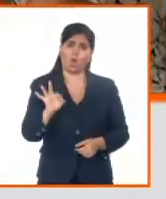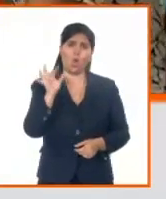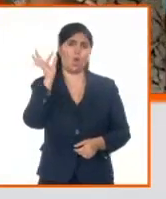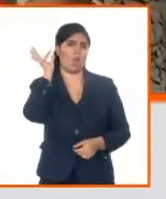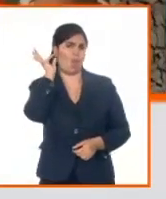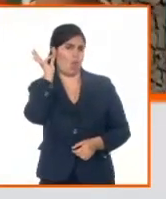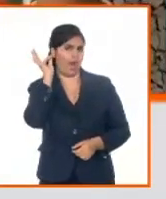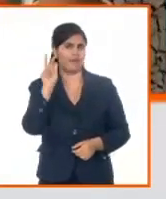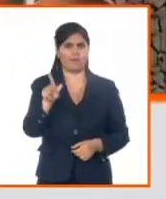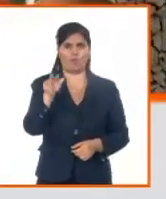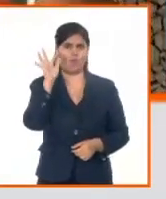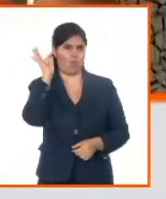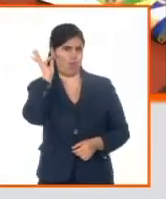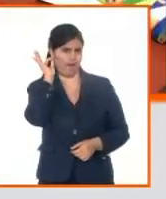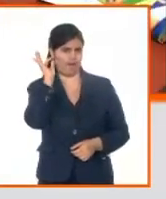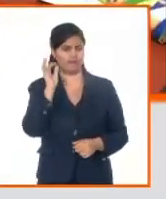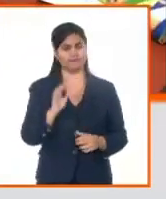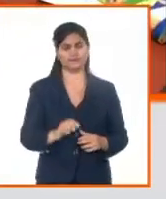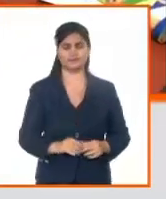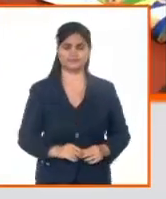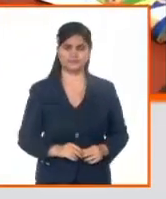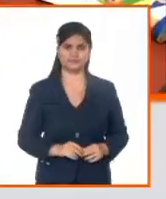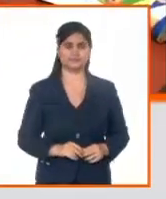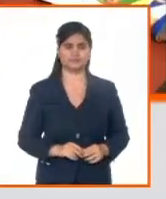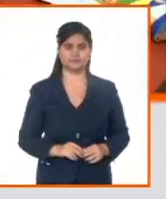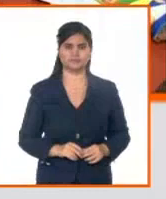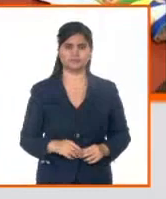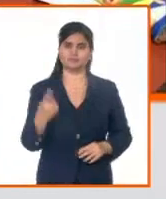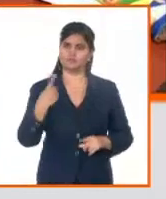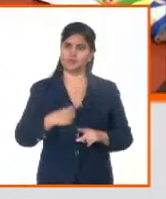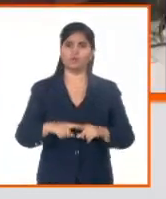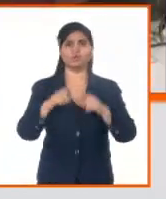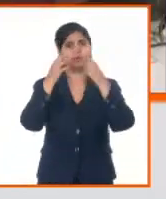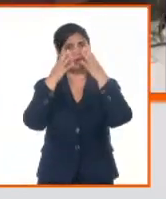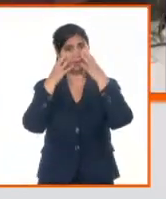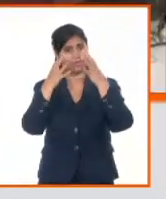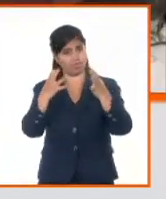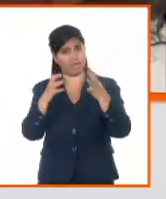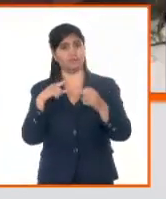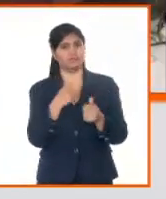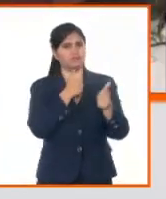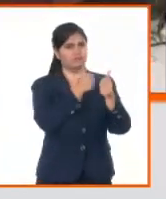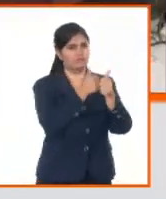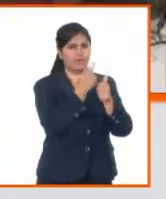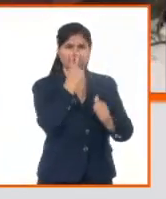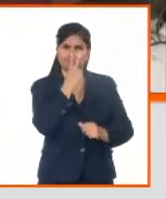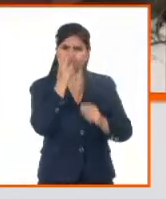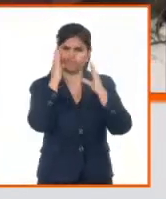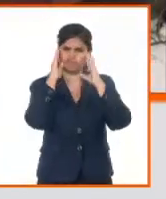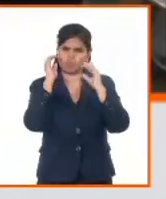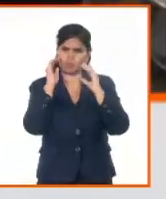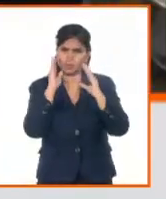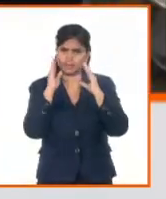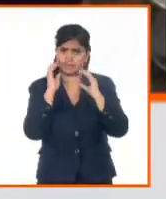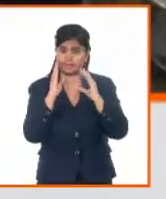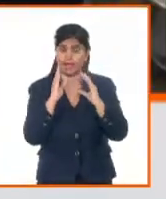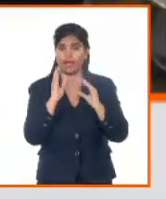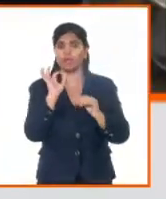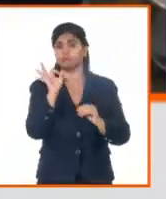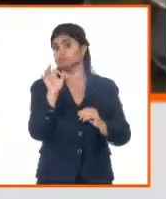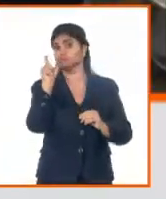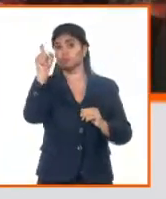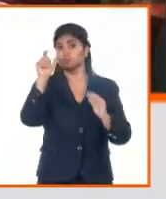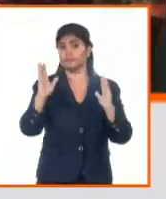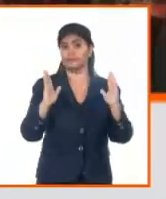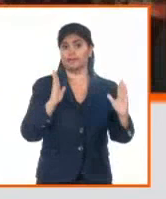actos dispositivos, también. Y algo importante, que les hemos estado dando seguimiento en esta última etapa, y que nos